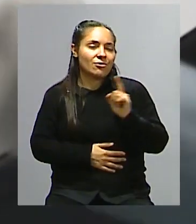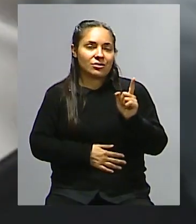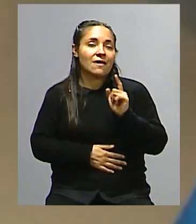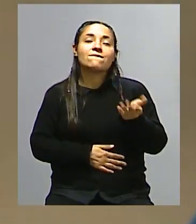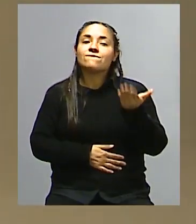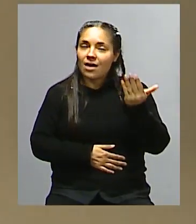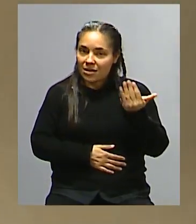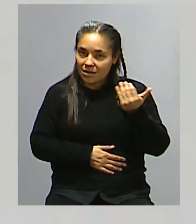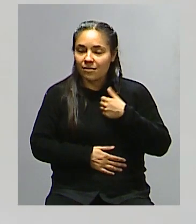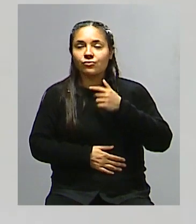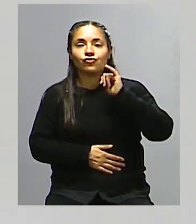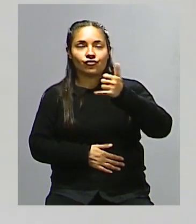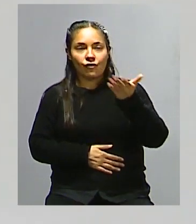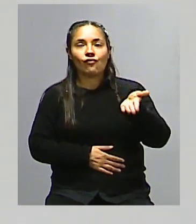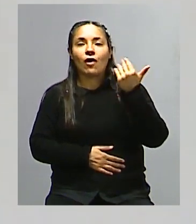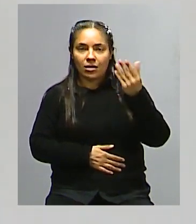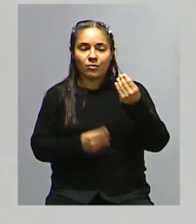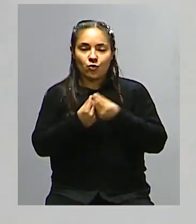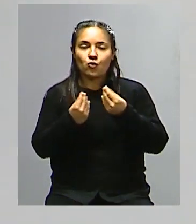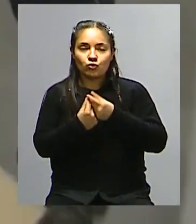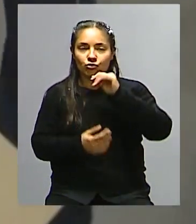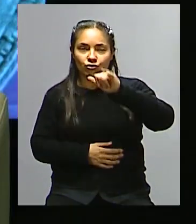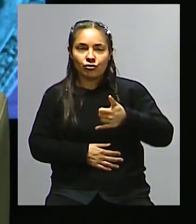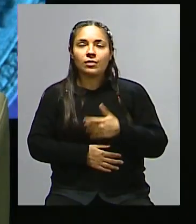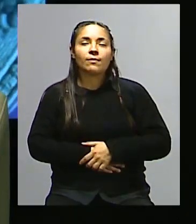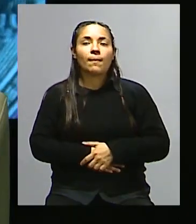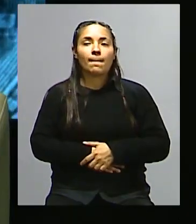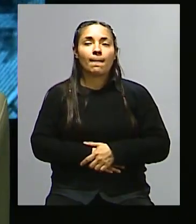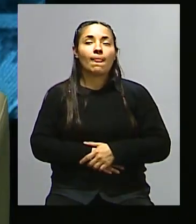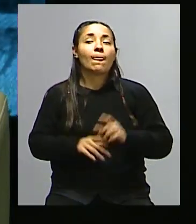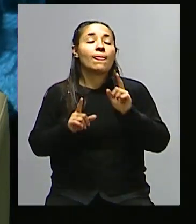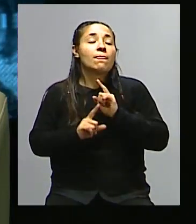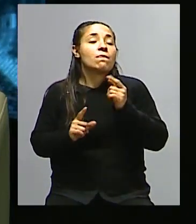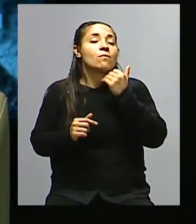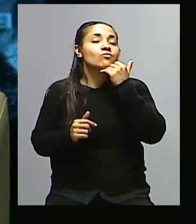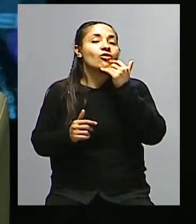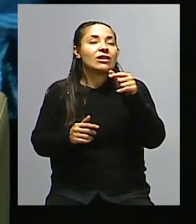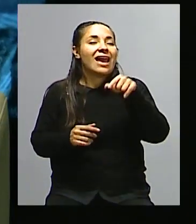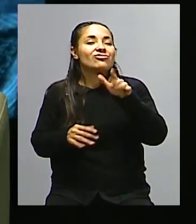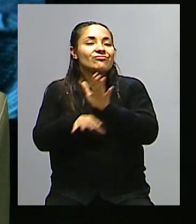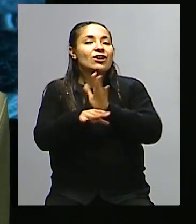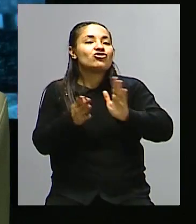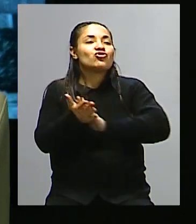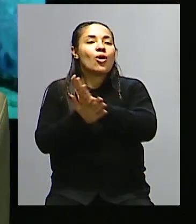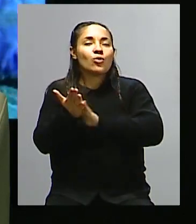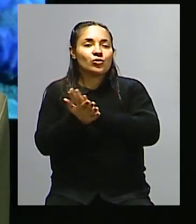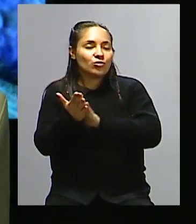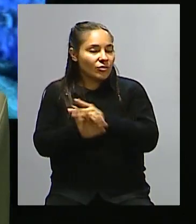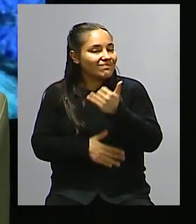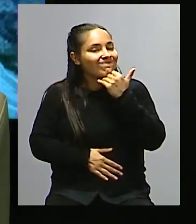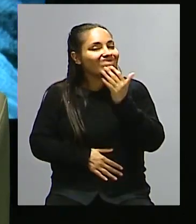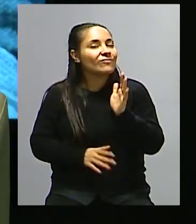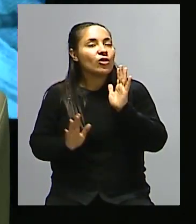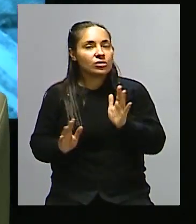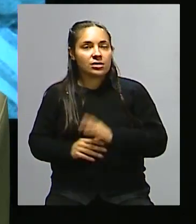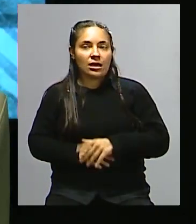falta. Nos falta mucho y tampoco sé si es la solución. Cuando hablamos de todo lo que